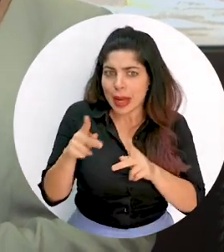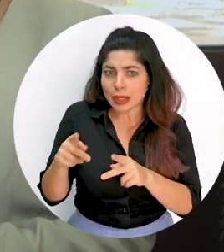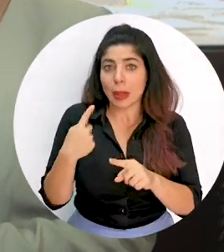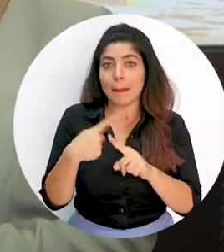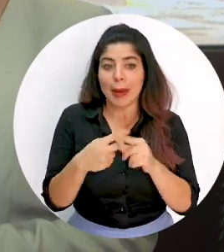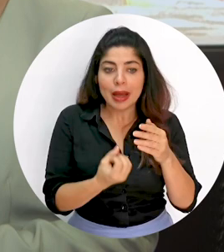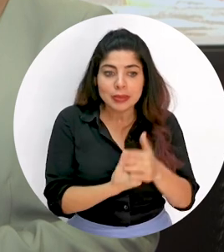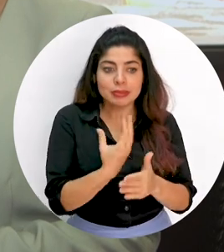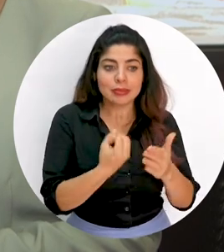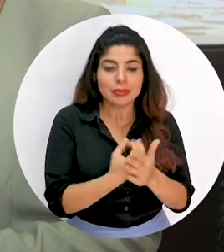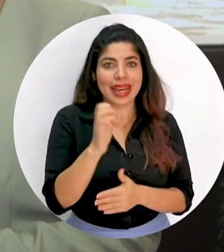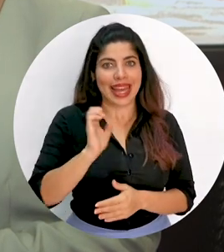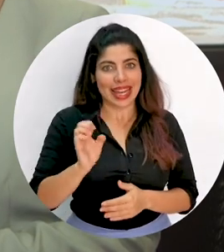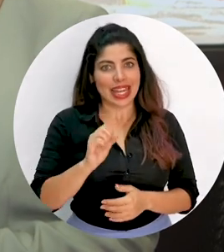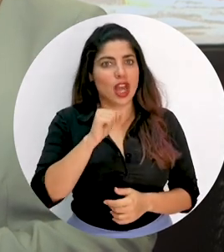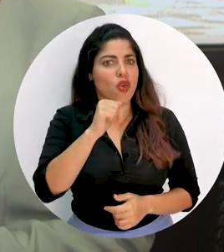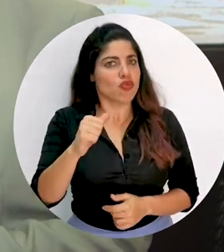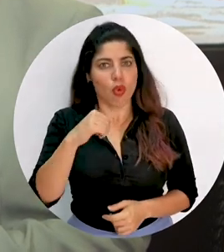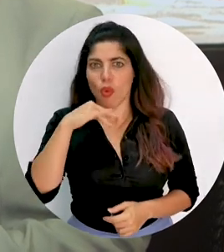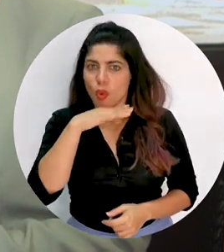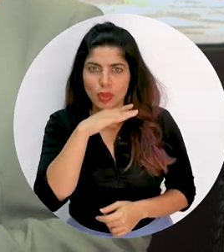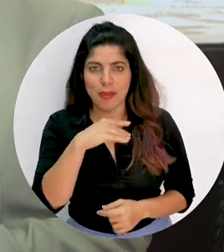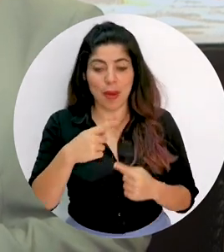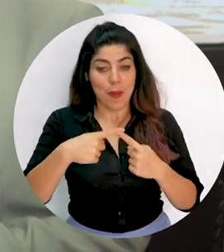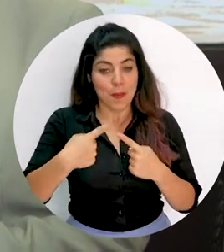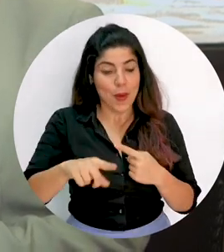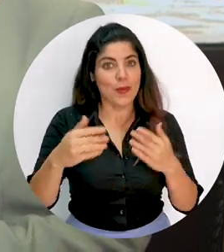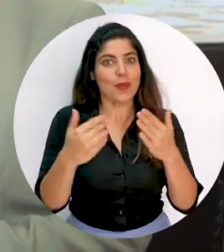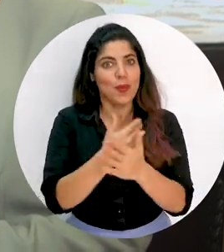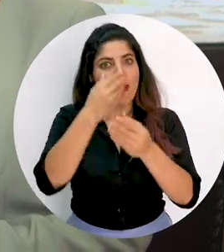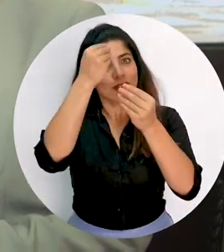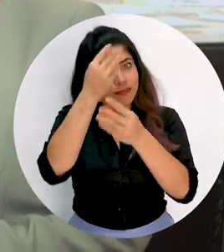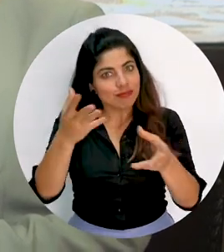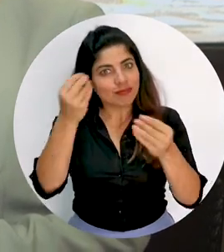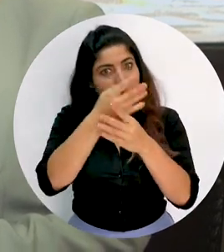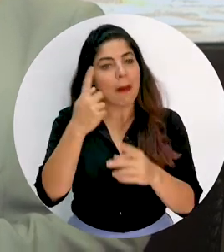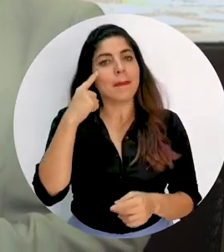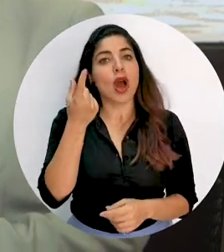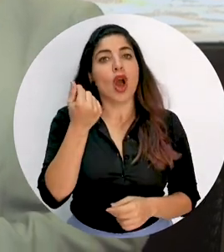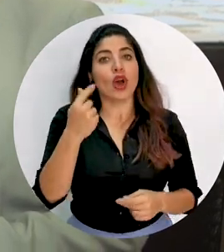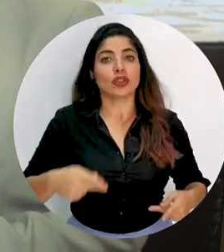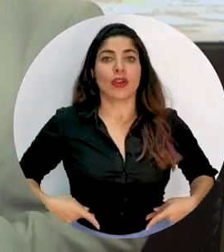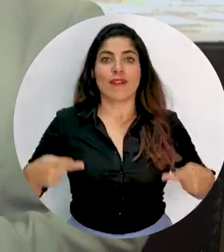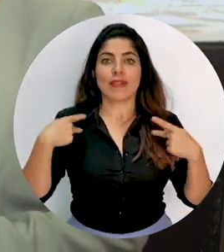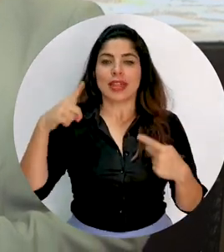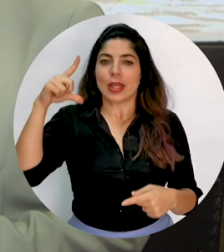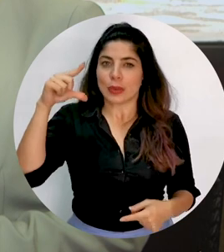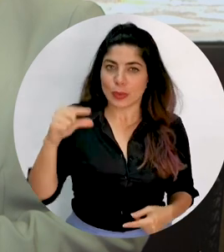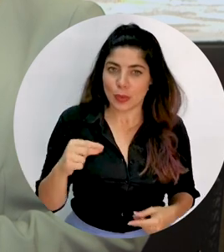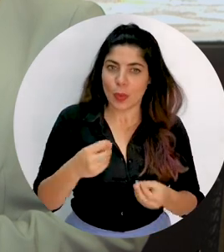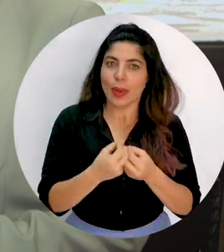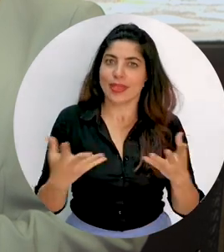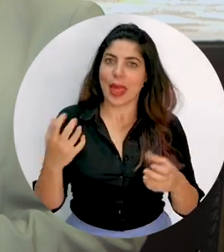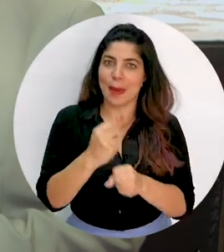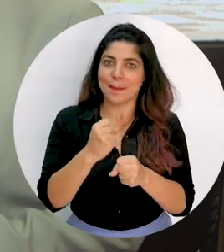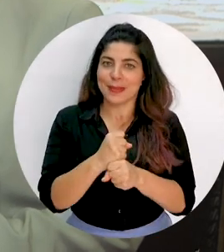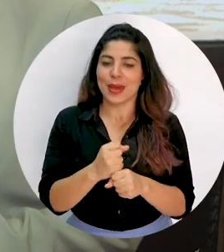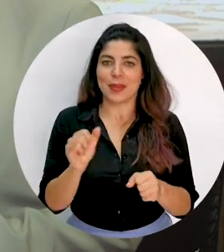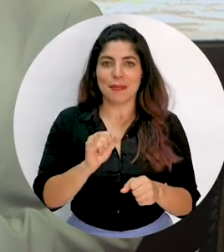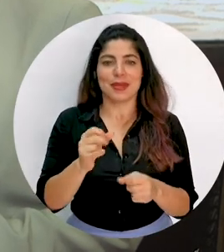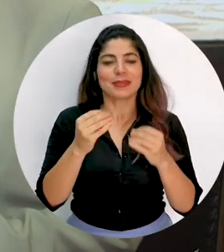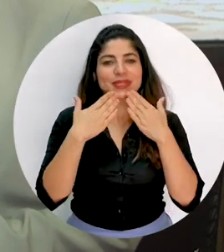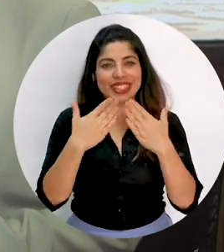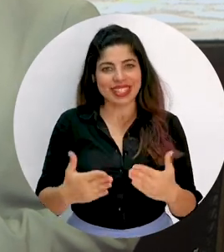y seguir generando energías no contaminantes. Pronto daremos nuevos anuncios similares para bajar el costo de la vida y